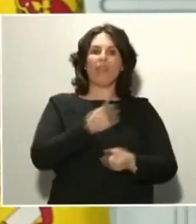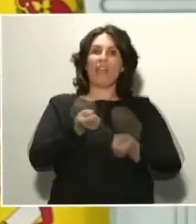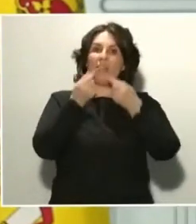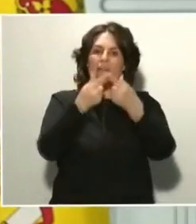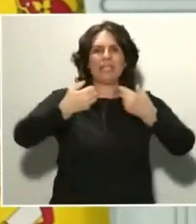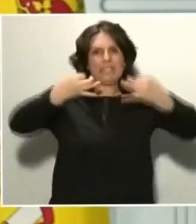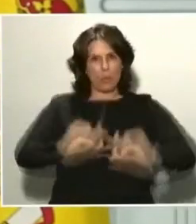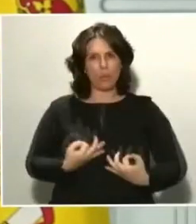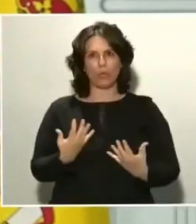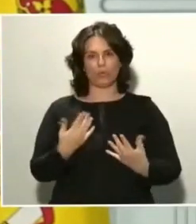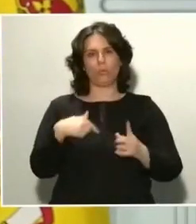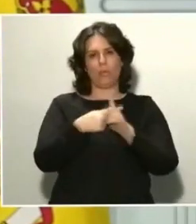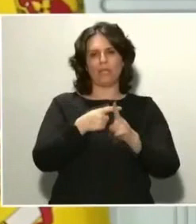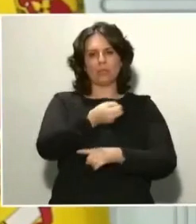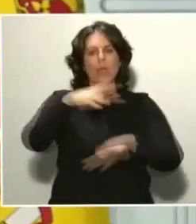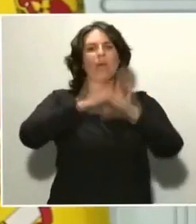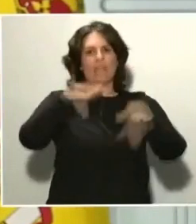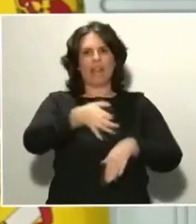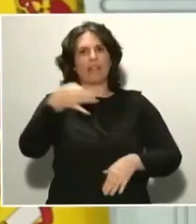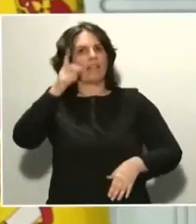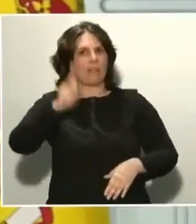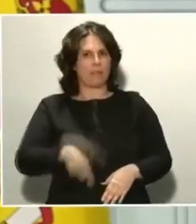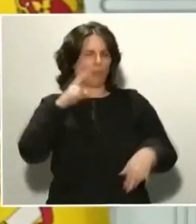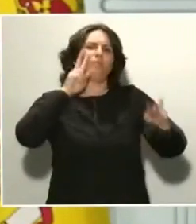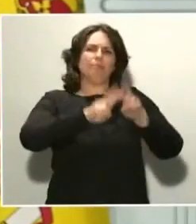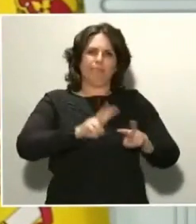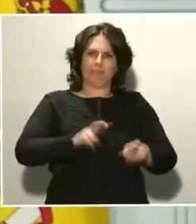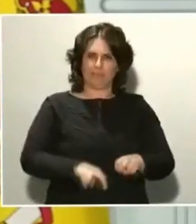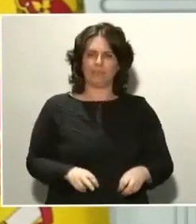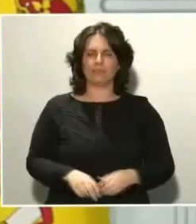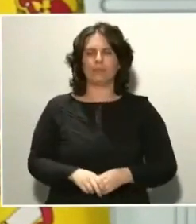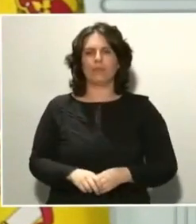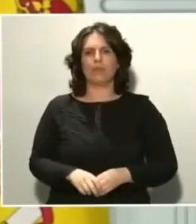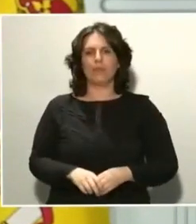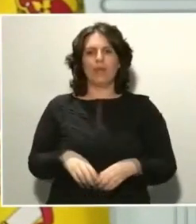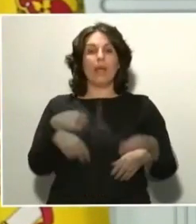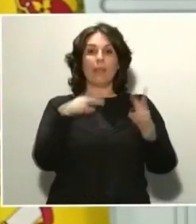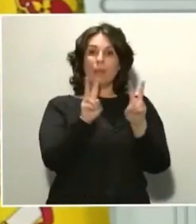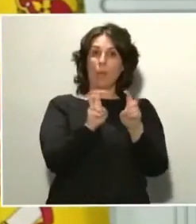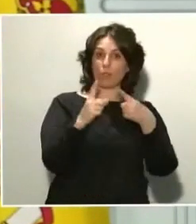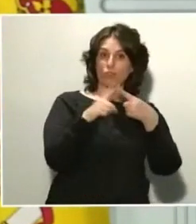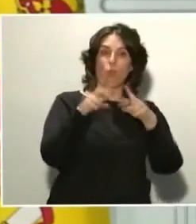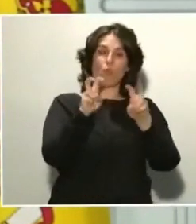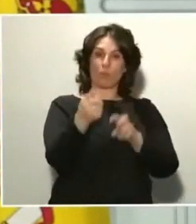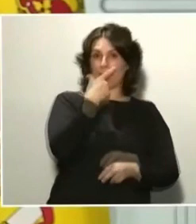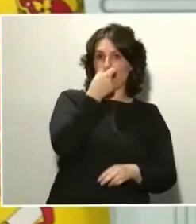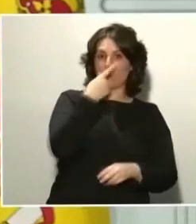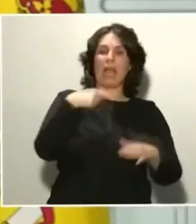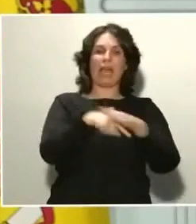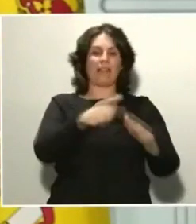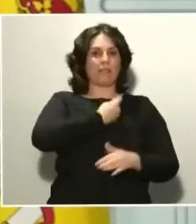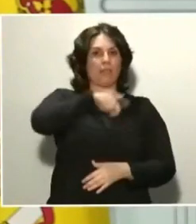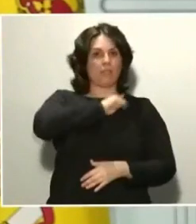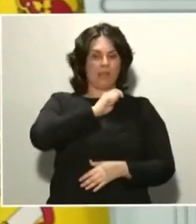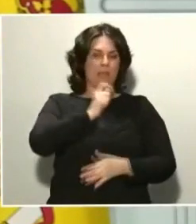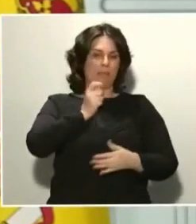eficaces. En relación a ensayos clínicos de nuevos medicamentos, la Agencia Española de Medicamentos y Productos Sanitarios ha